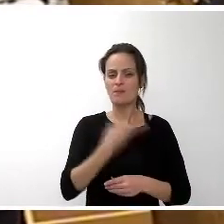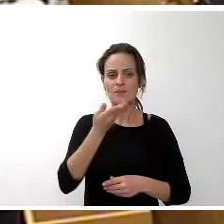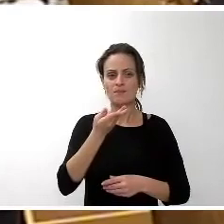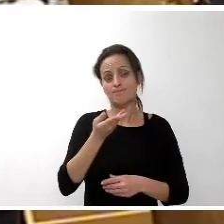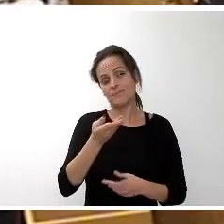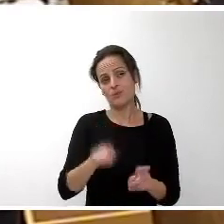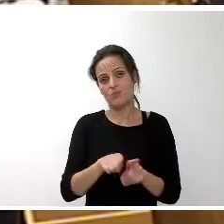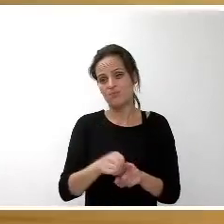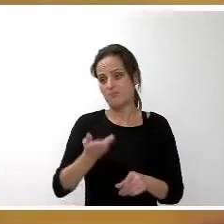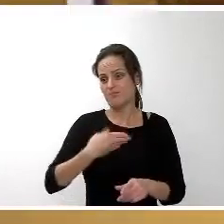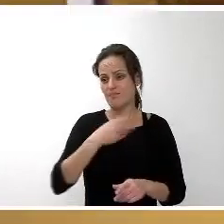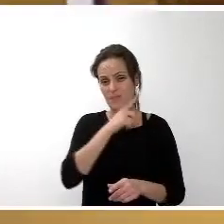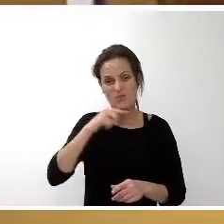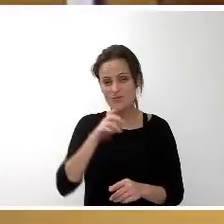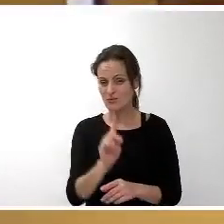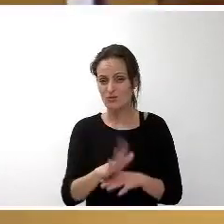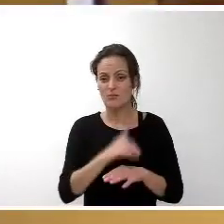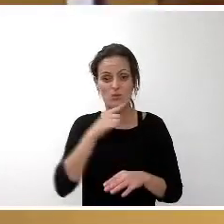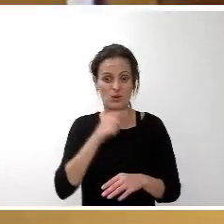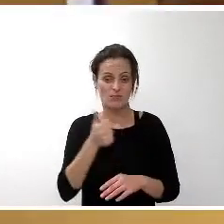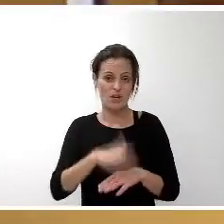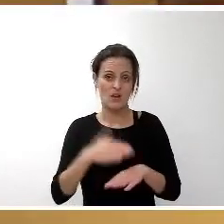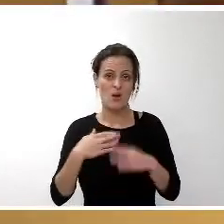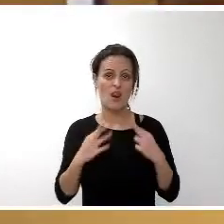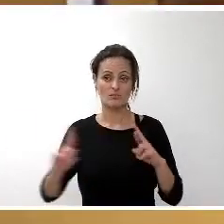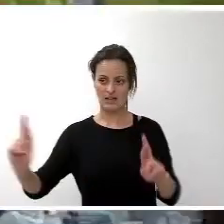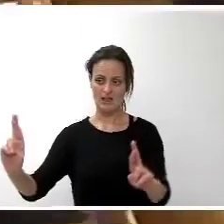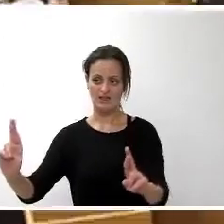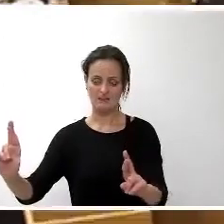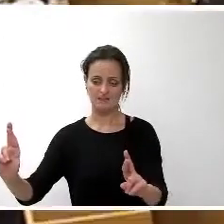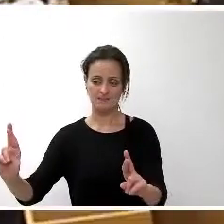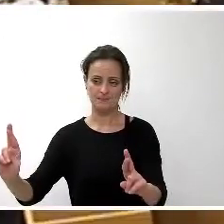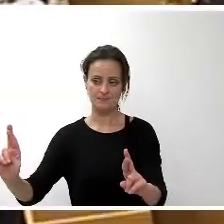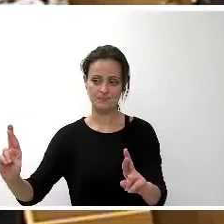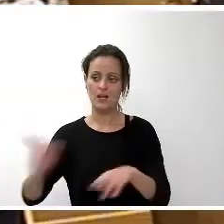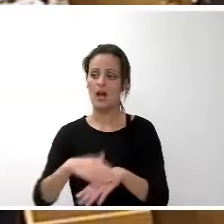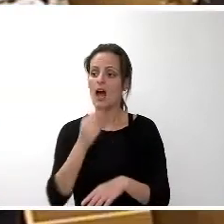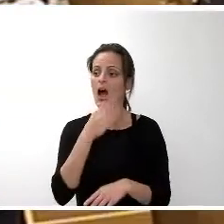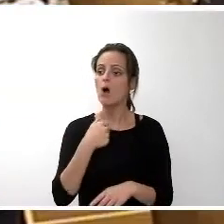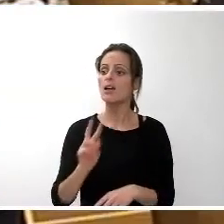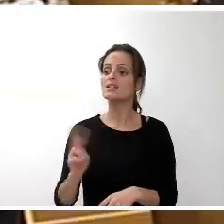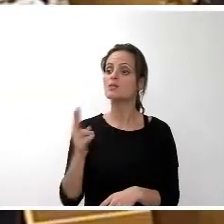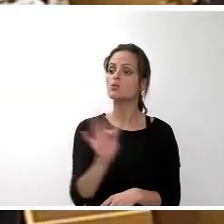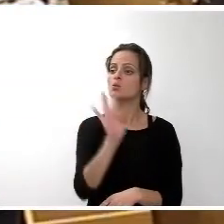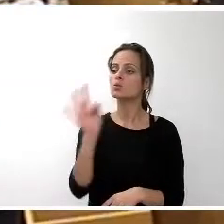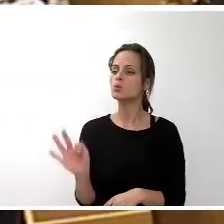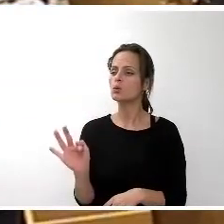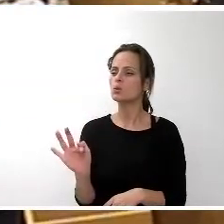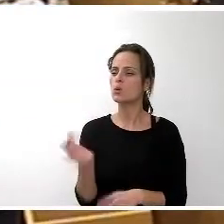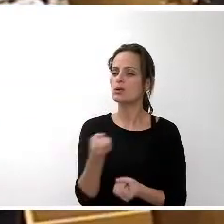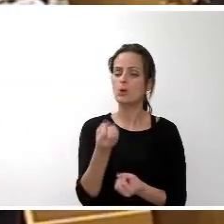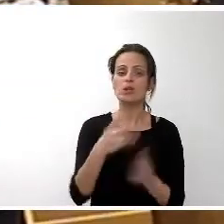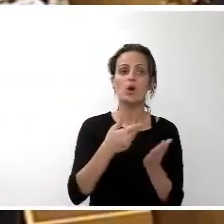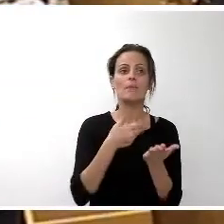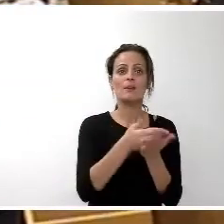consejero por el grupo del Partido Popular Muchas gracias quedaba en el segundo turno exponiendo algunas de las enmiendas que